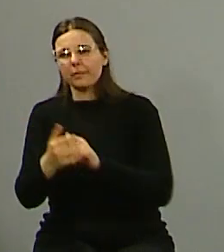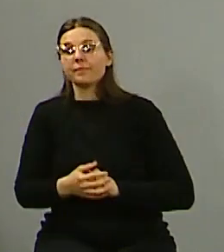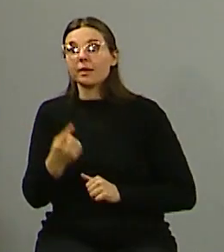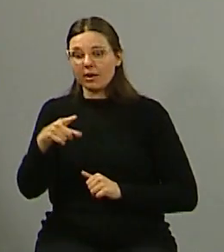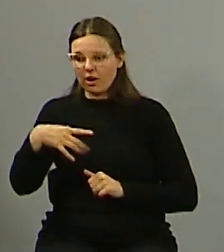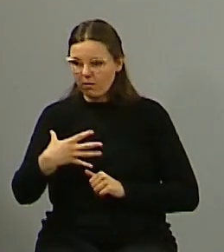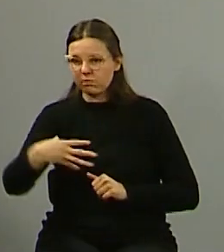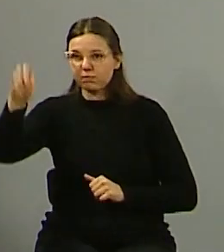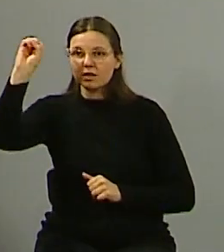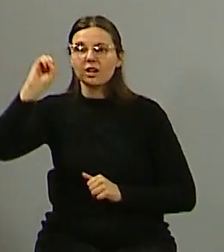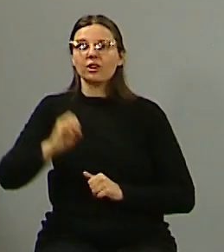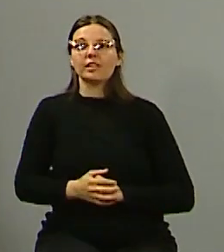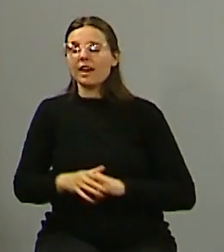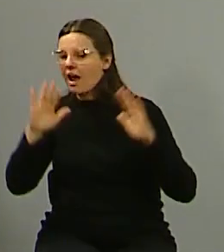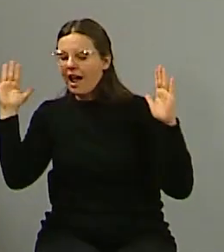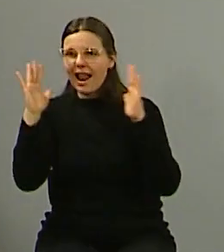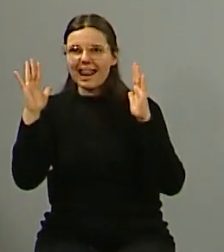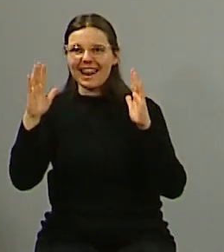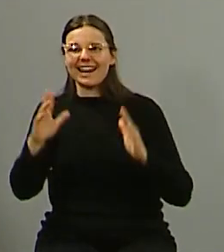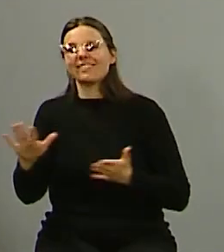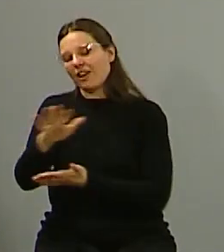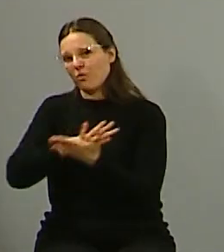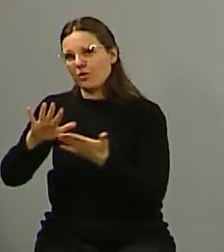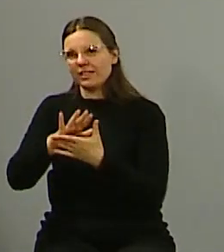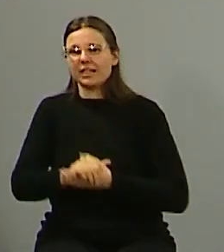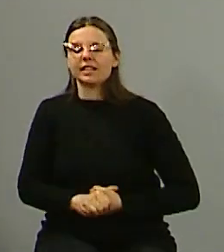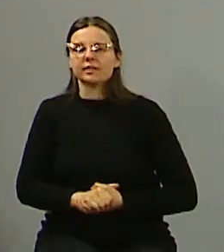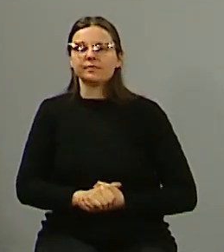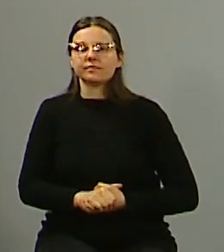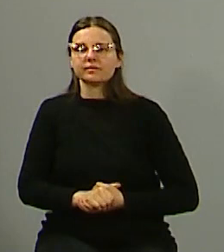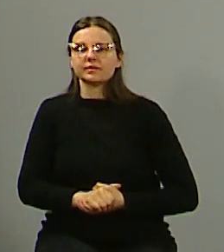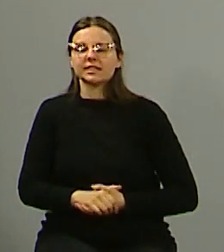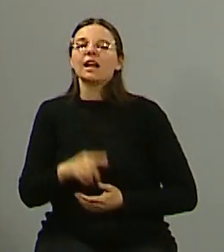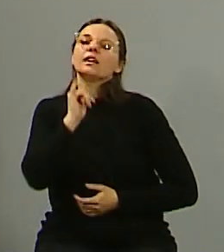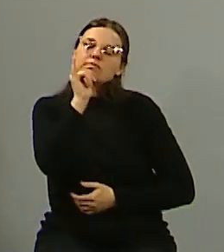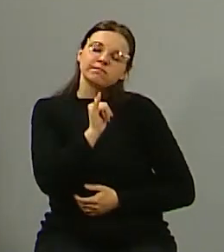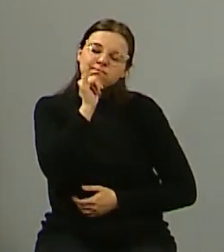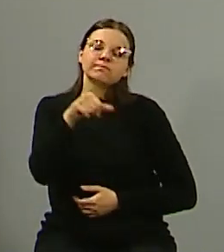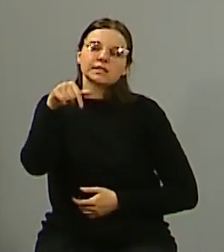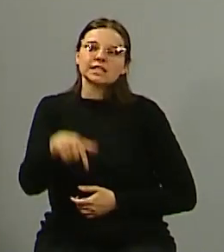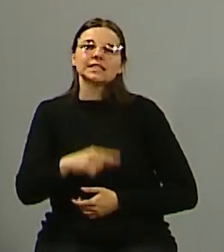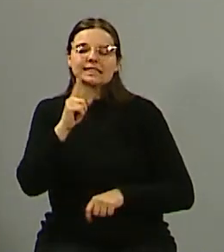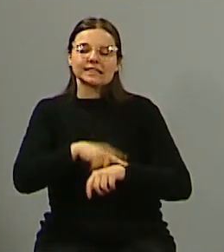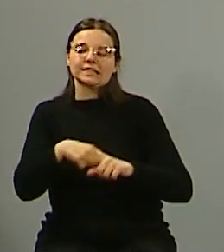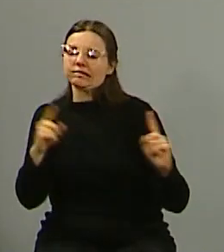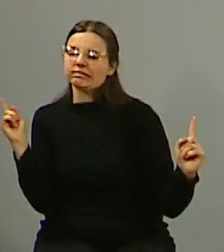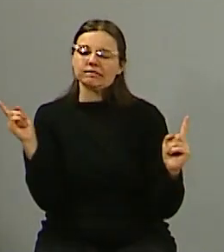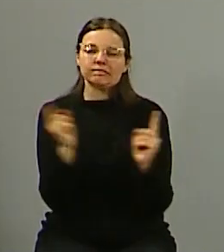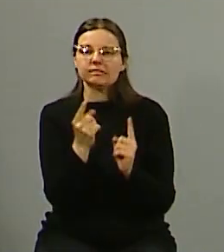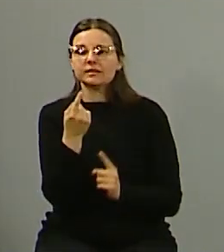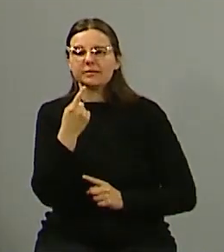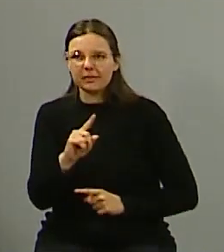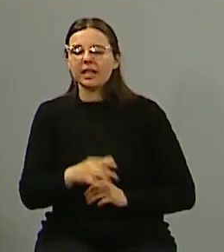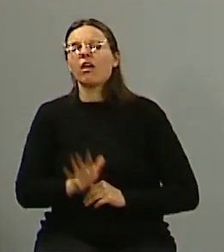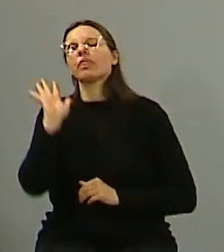comunitaria, así que ese es nuestro trabajo. Qué bueno, bueno, lo decíamos, por ahí el tiempo es corto para esta charla pero seguramente vamos a tener una nueva